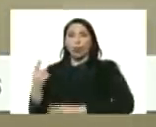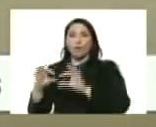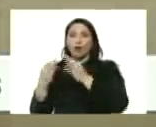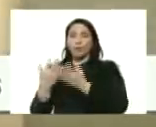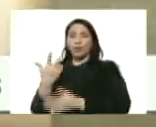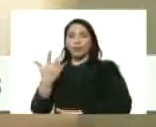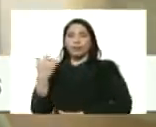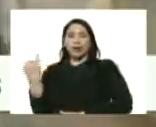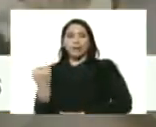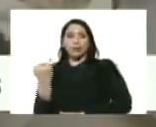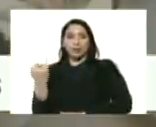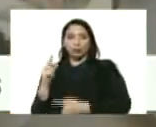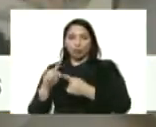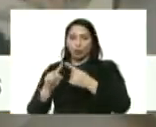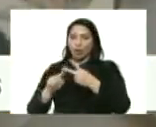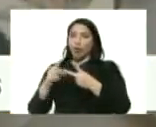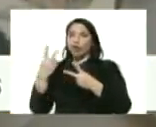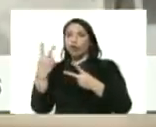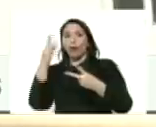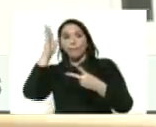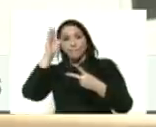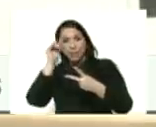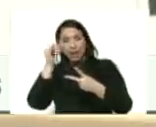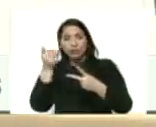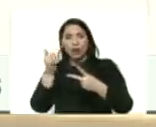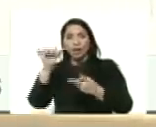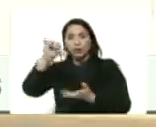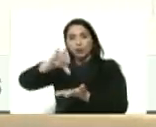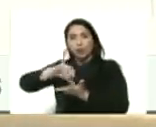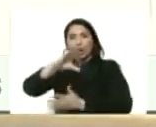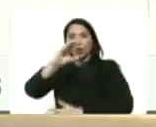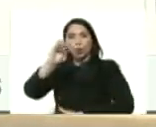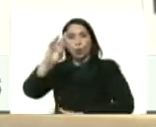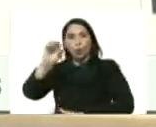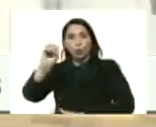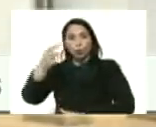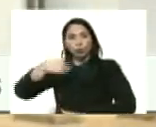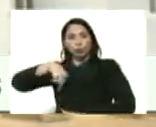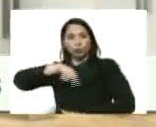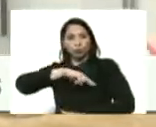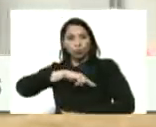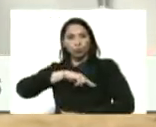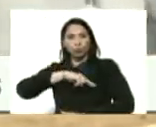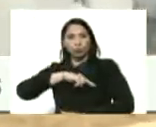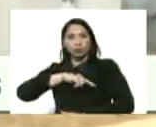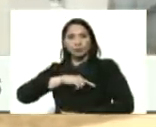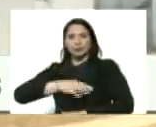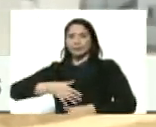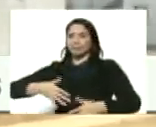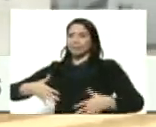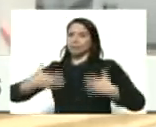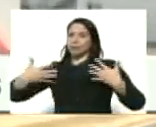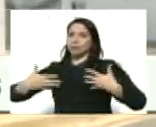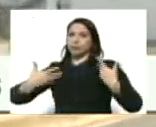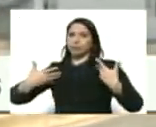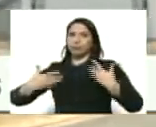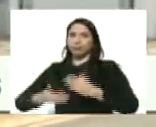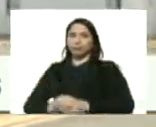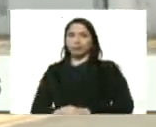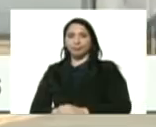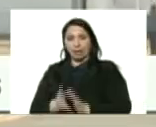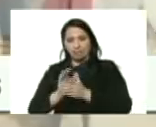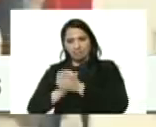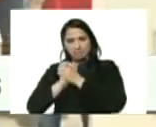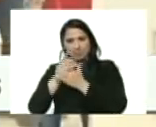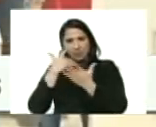tres habitaciones, dos baños y que está aquí en la ciudad de Coro y que para nosotros es de suma felicidad. Compañera.